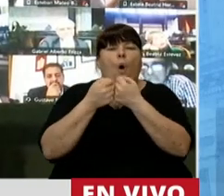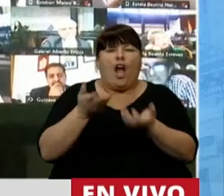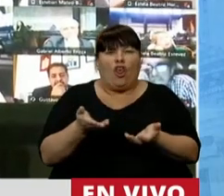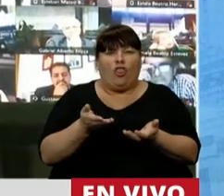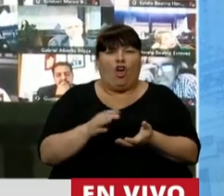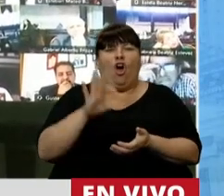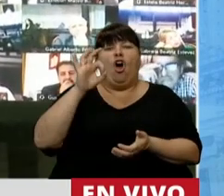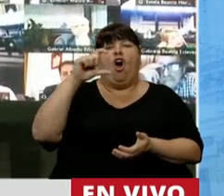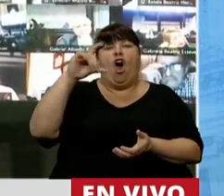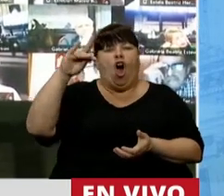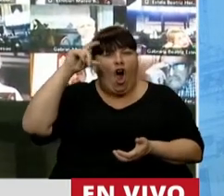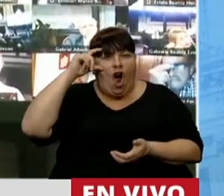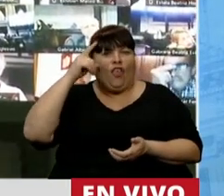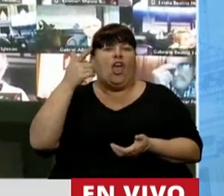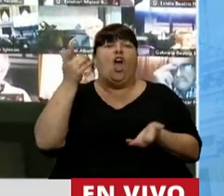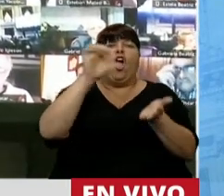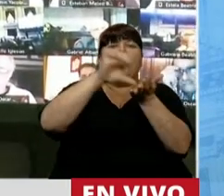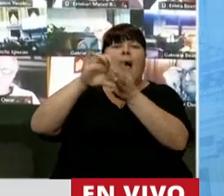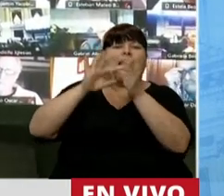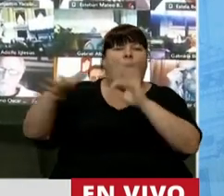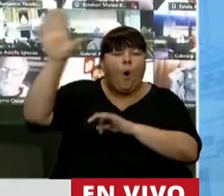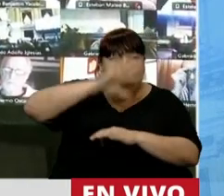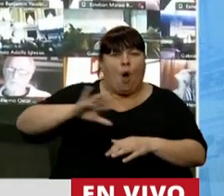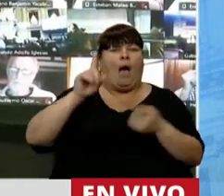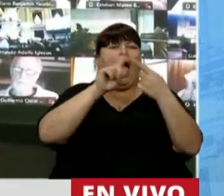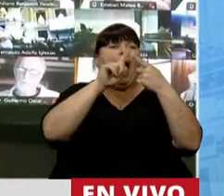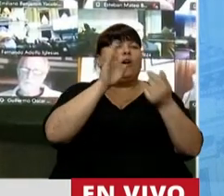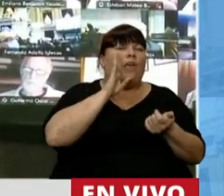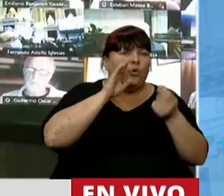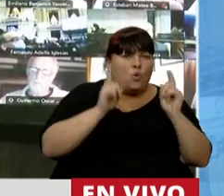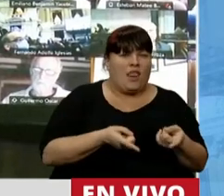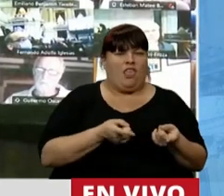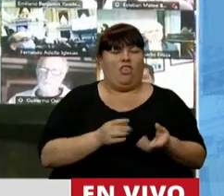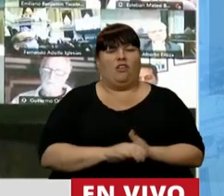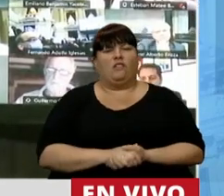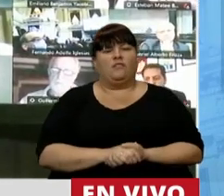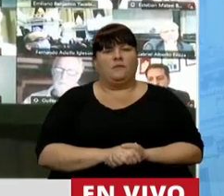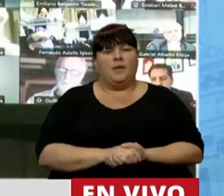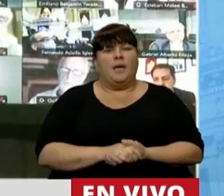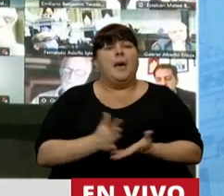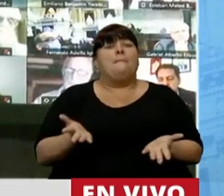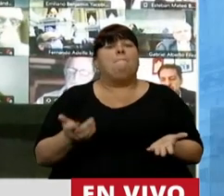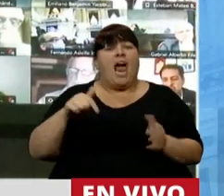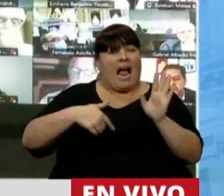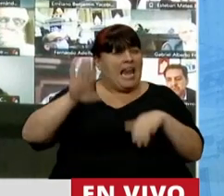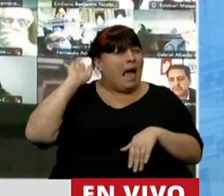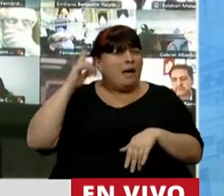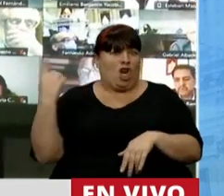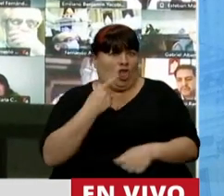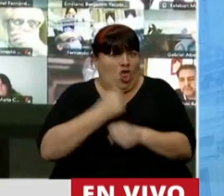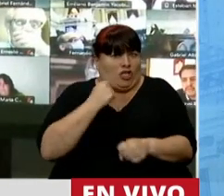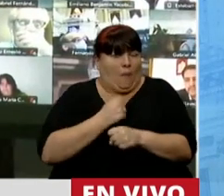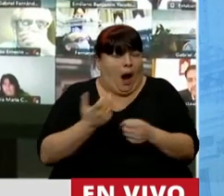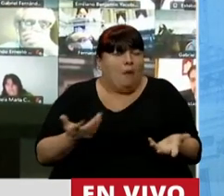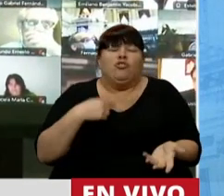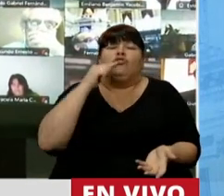en la OCDE, que tenemos con los países de Europa, que tenemos con los Estados Unidos, pero los de acá la mayoría son laburantes. Yo